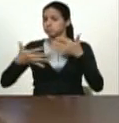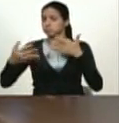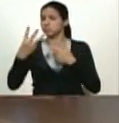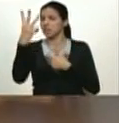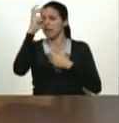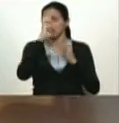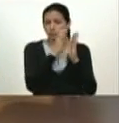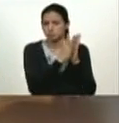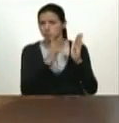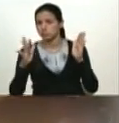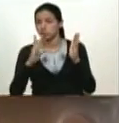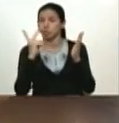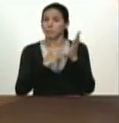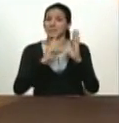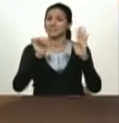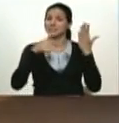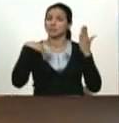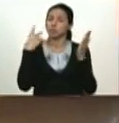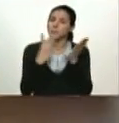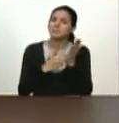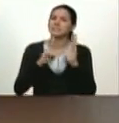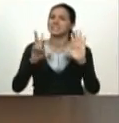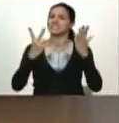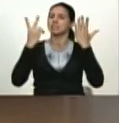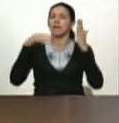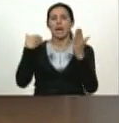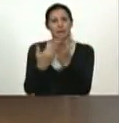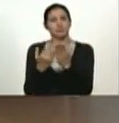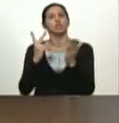2016, 2017 y 2018.